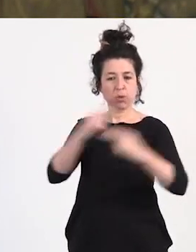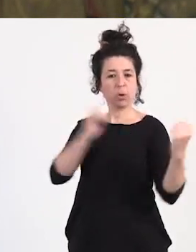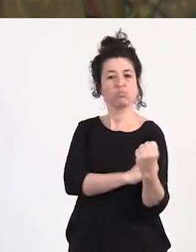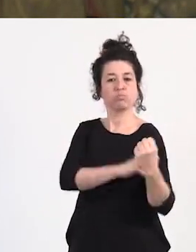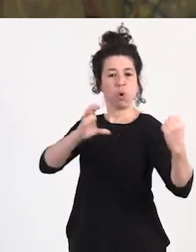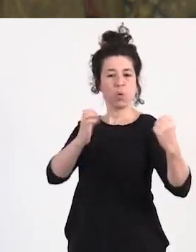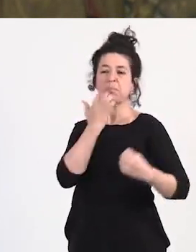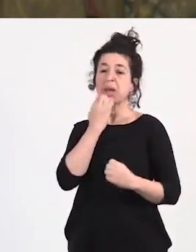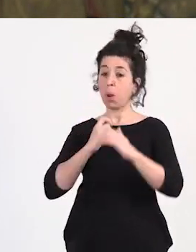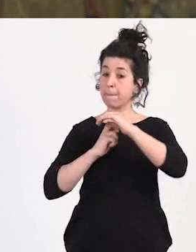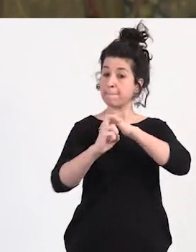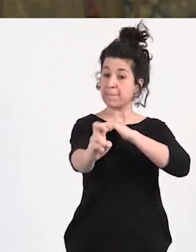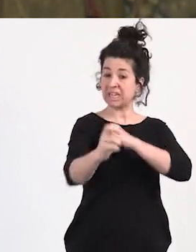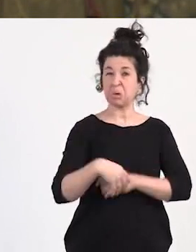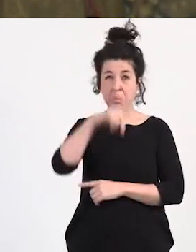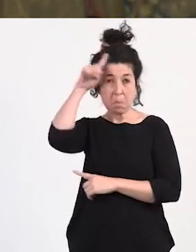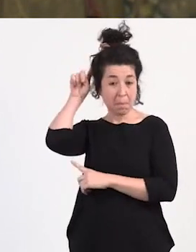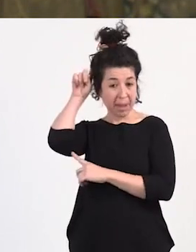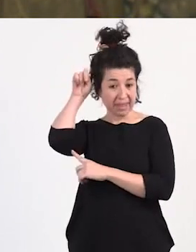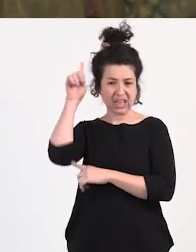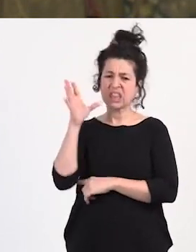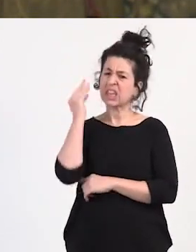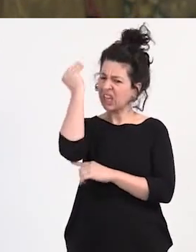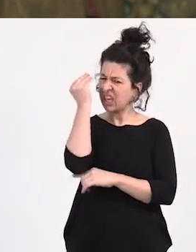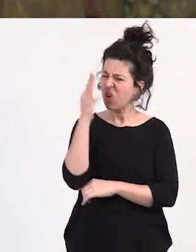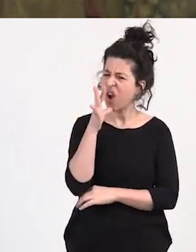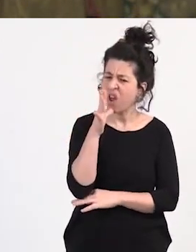vamos en el metro, por ejemplo, en Madrid creo que ahora